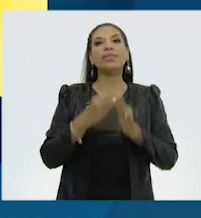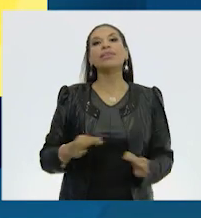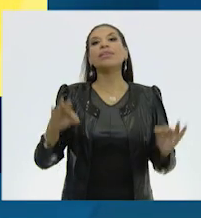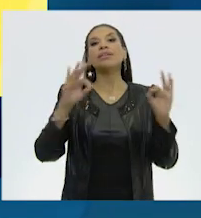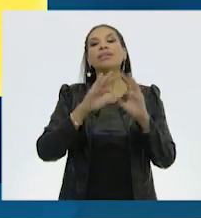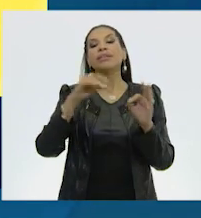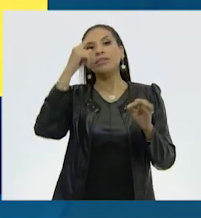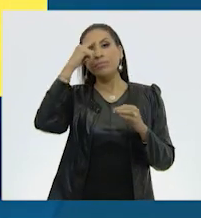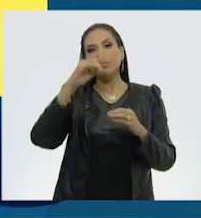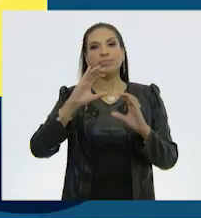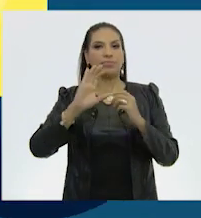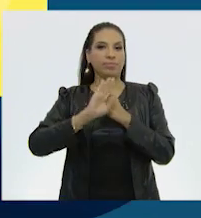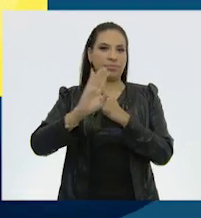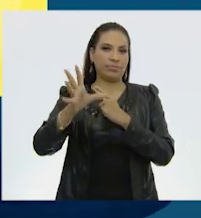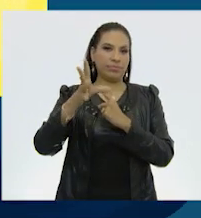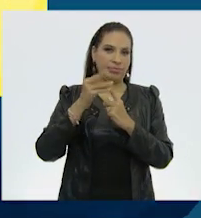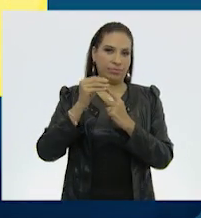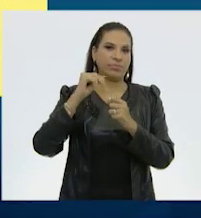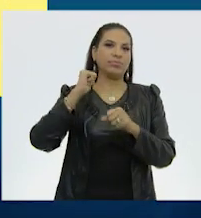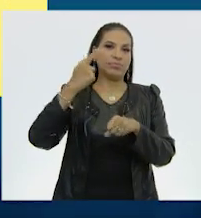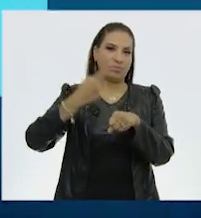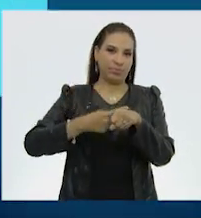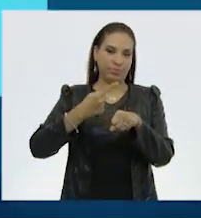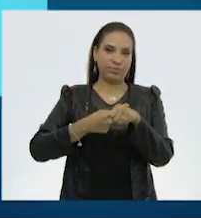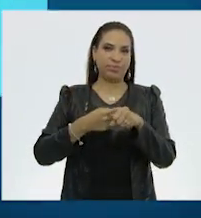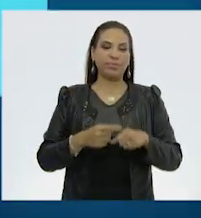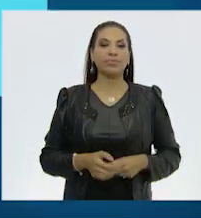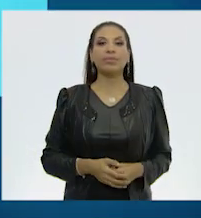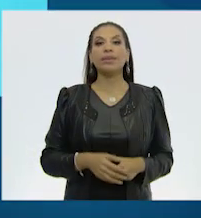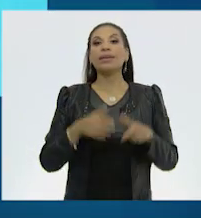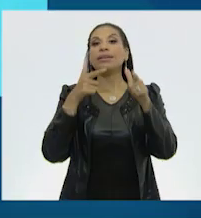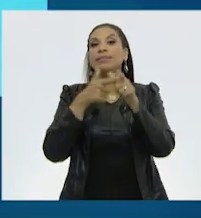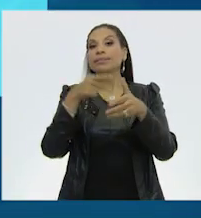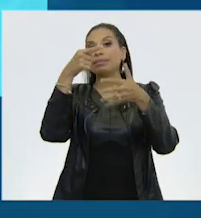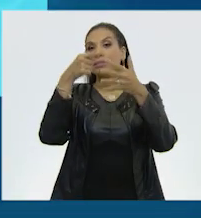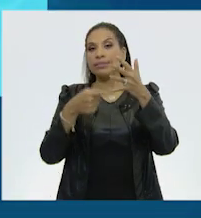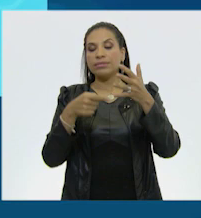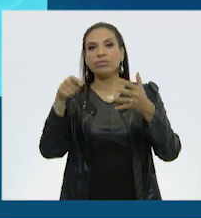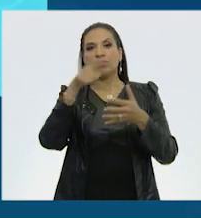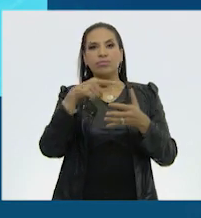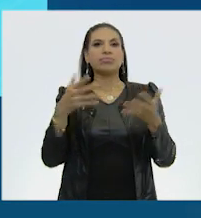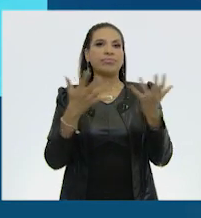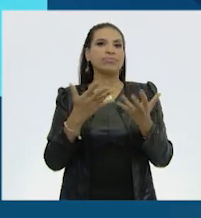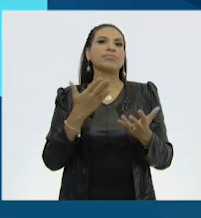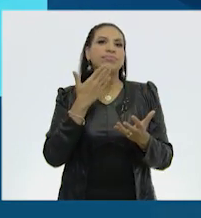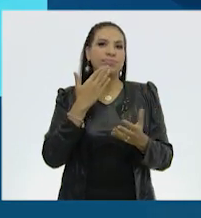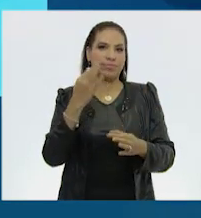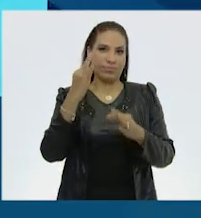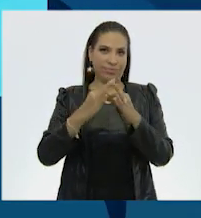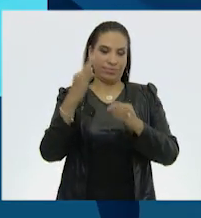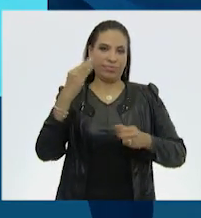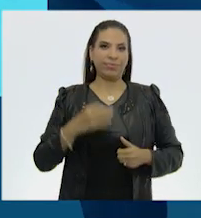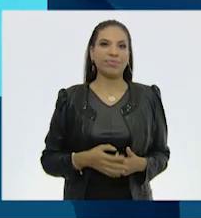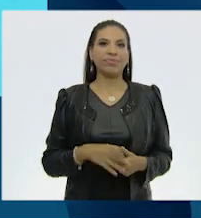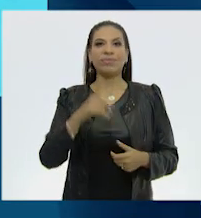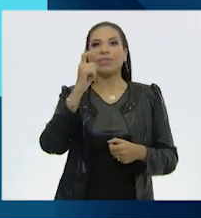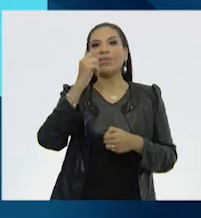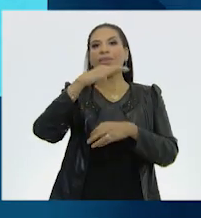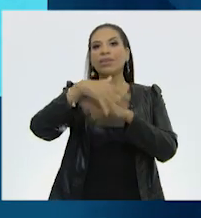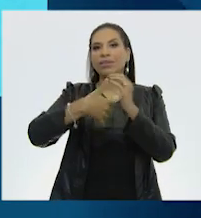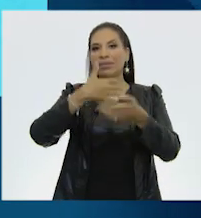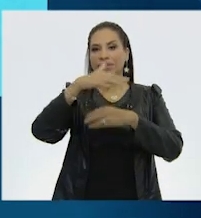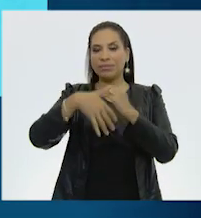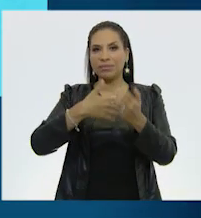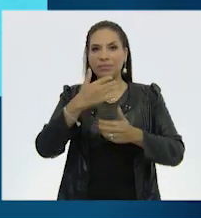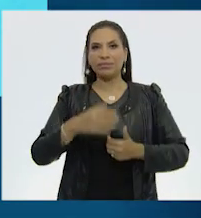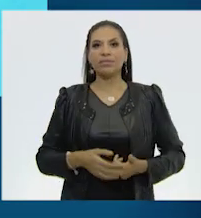día es importante para prevenir cualquier enfermedad. Sigue estos pasos para hacerlo correctamente. Moja